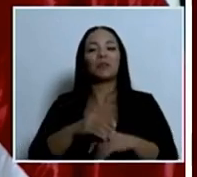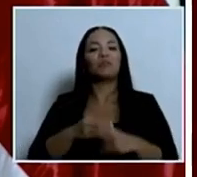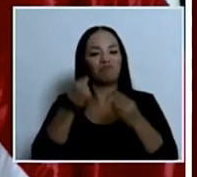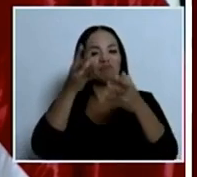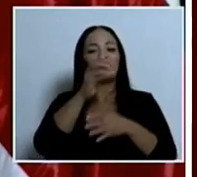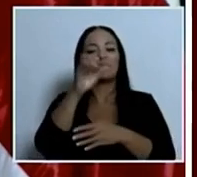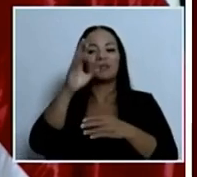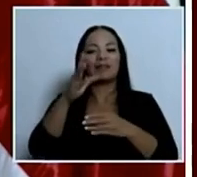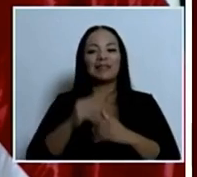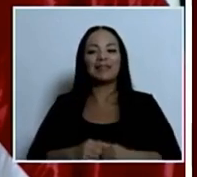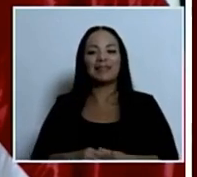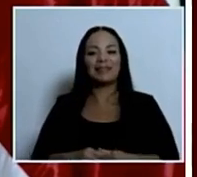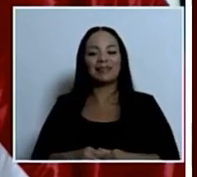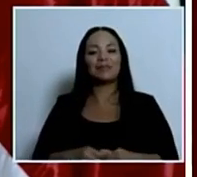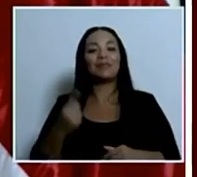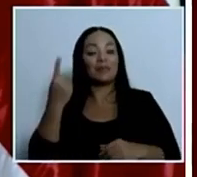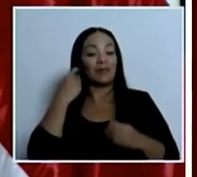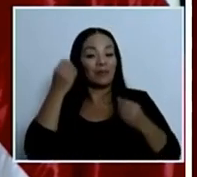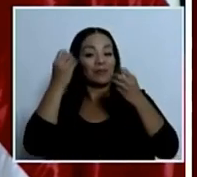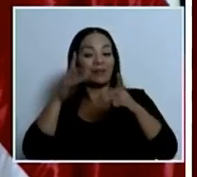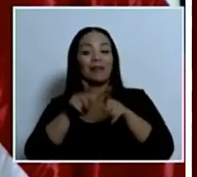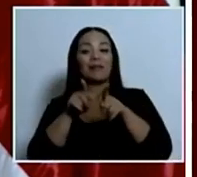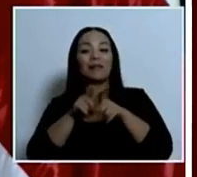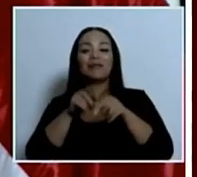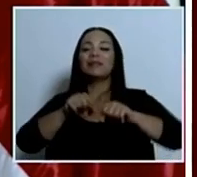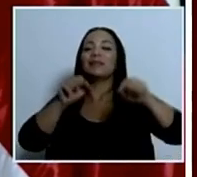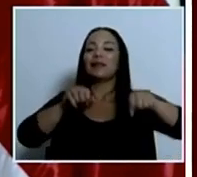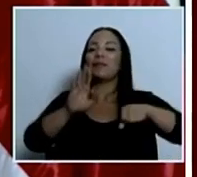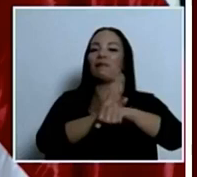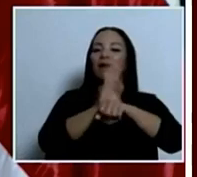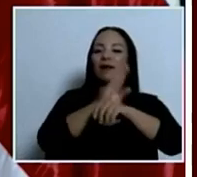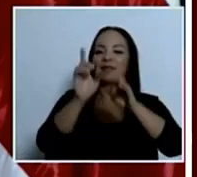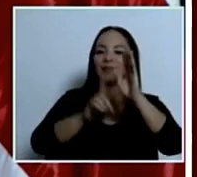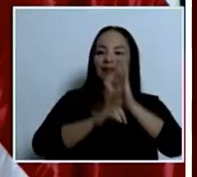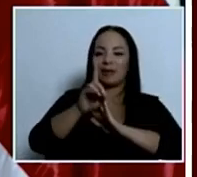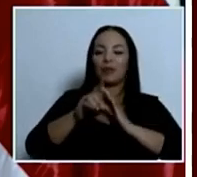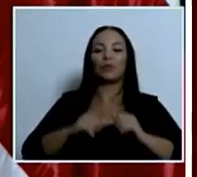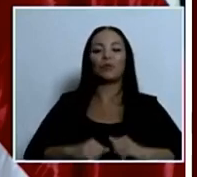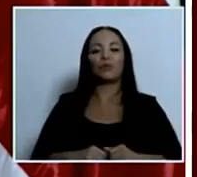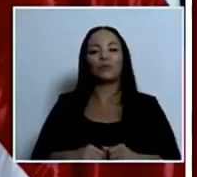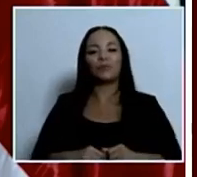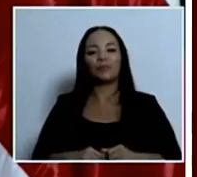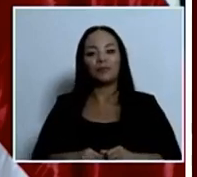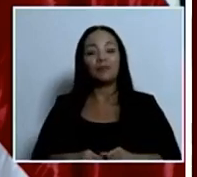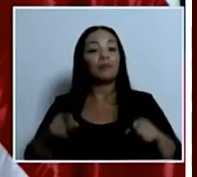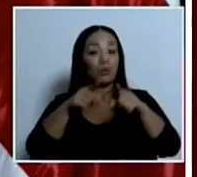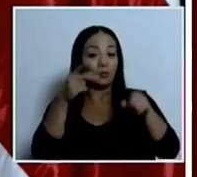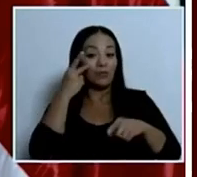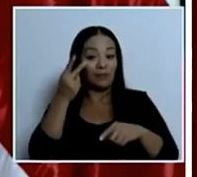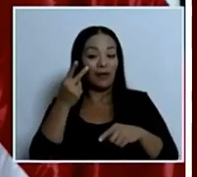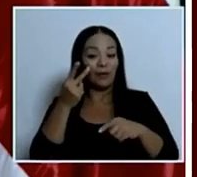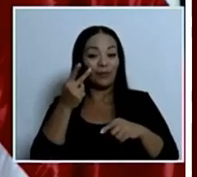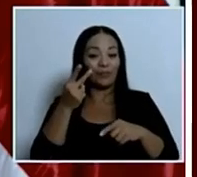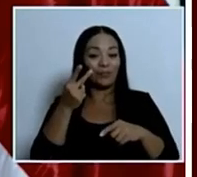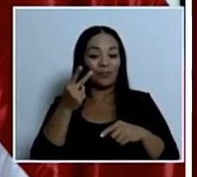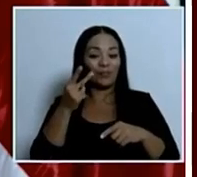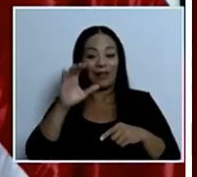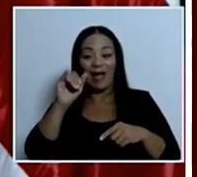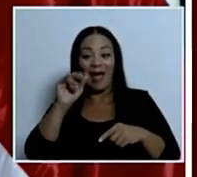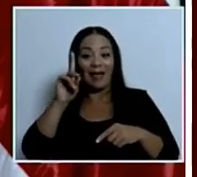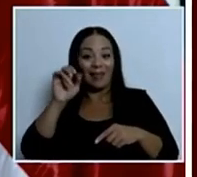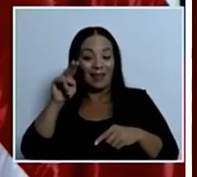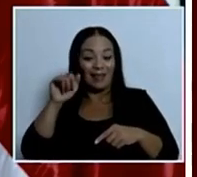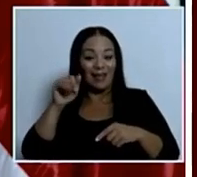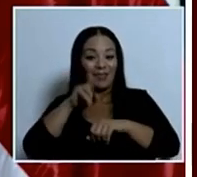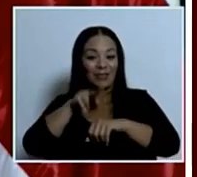Acabamos de anunciar también en lo del sistema Banca de Desarrollo, que ustedes lo vieron en cadena nacional de televisión, los nuevos